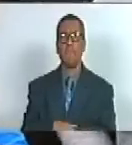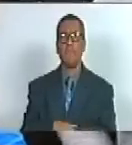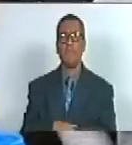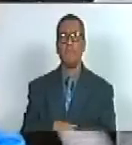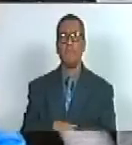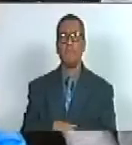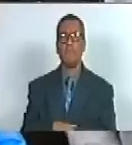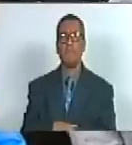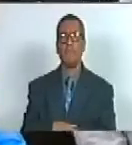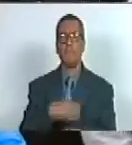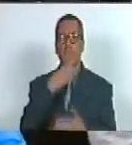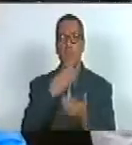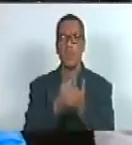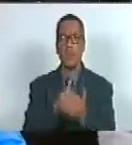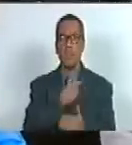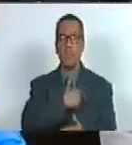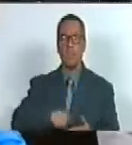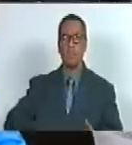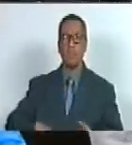gracias